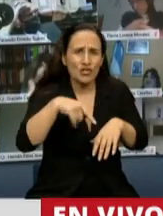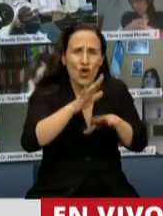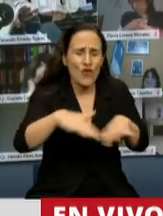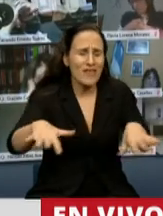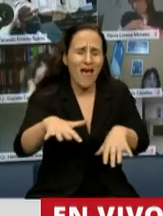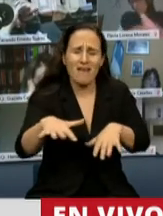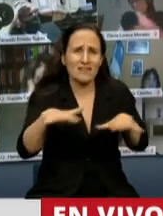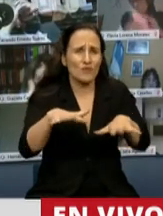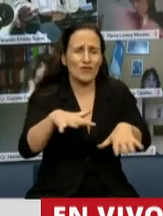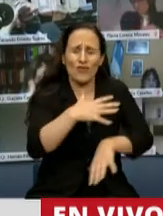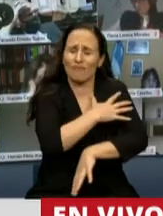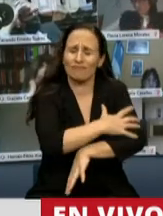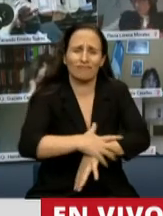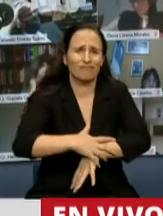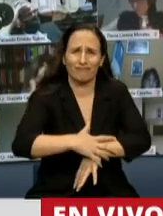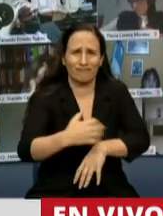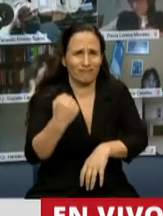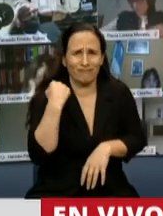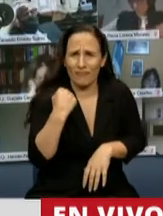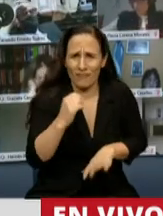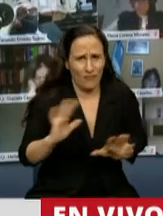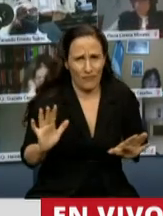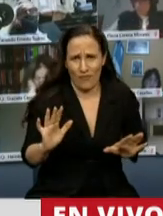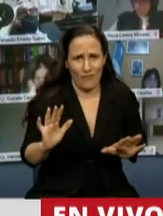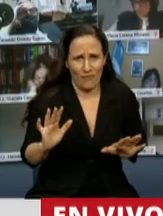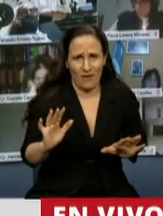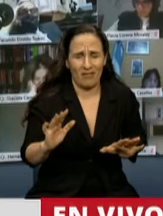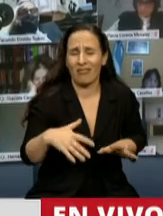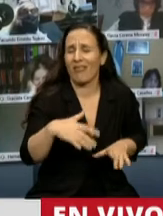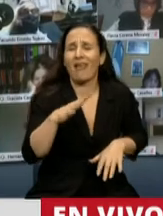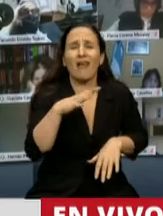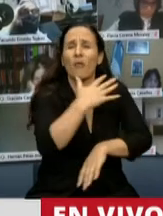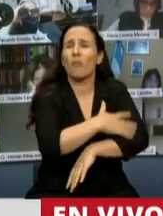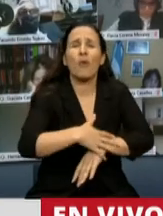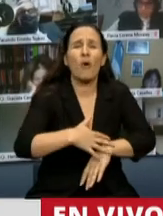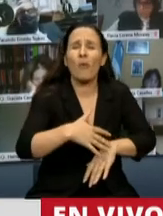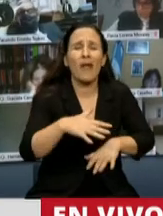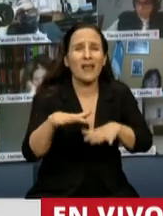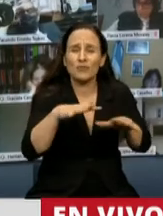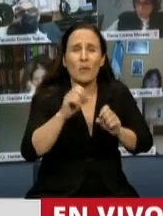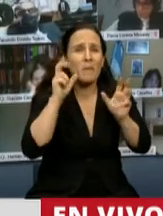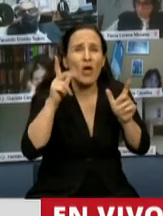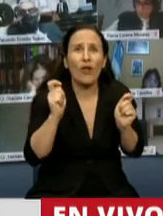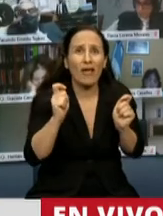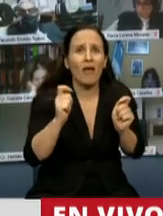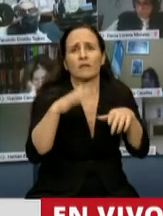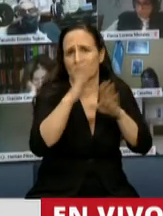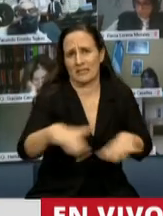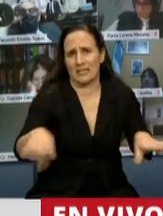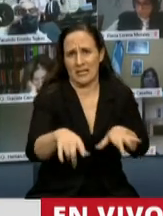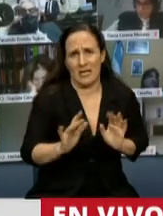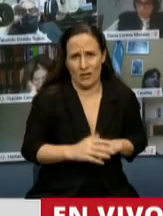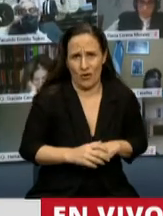extrema. Los más pobres de la Argentina son los niños. Los que más sufren